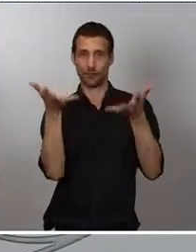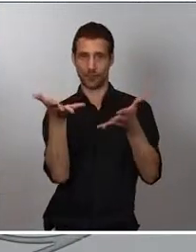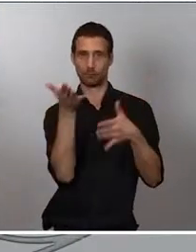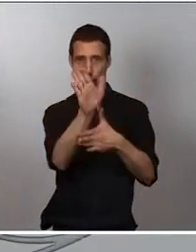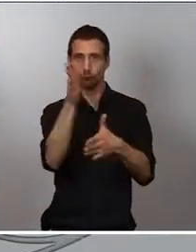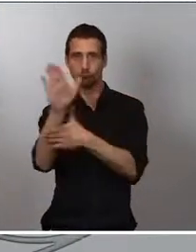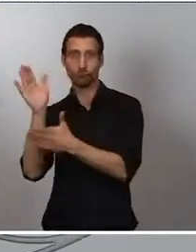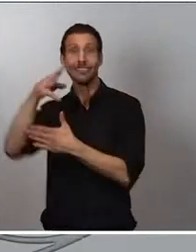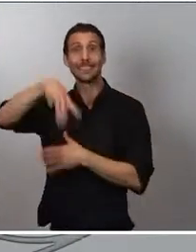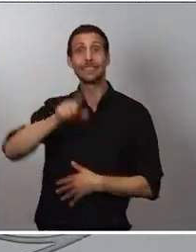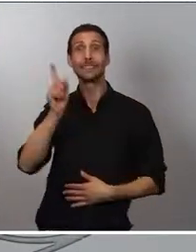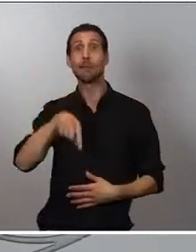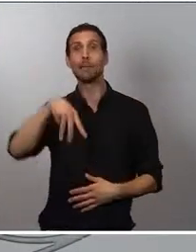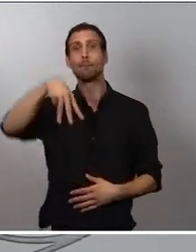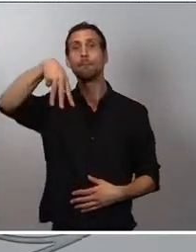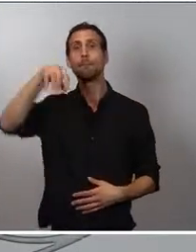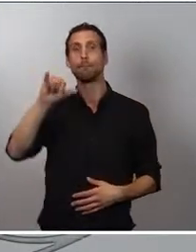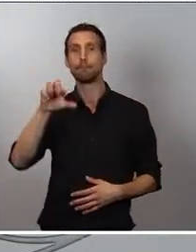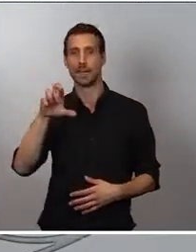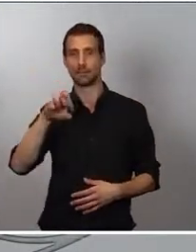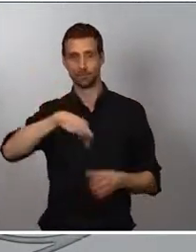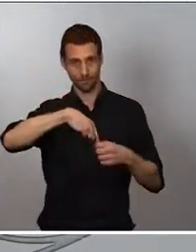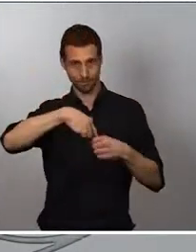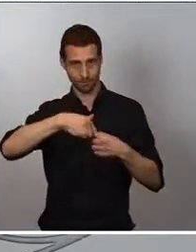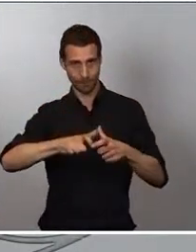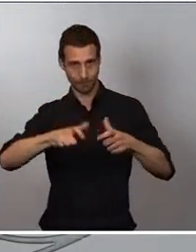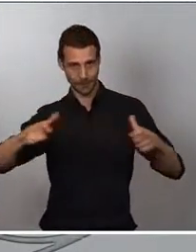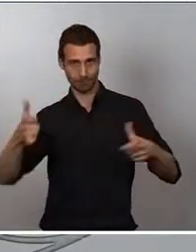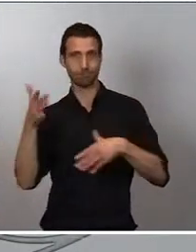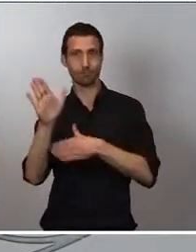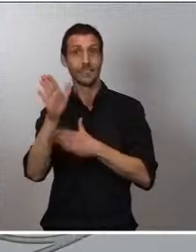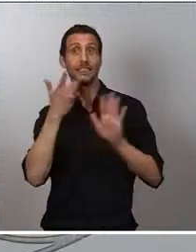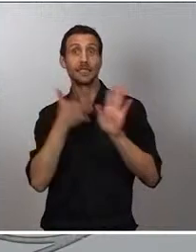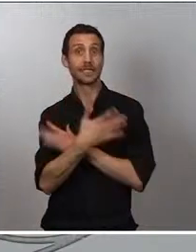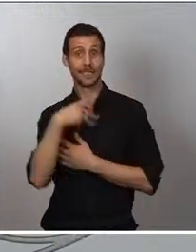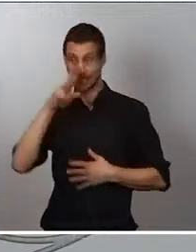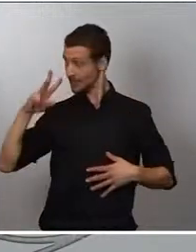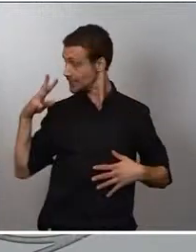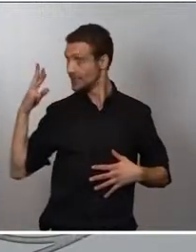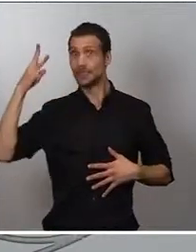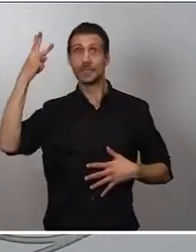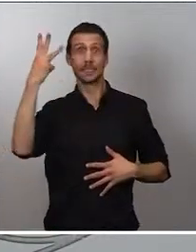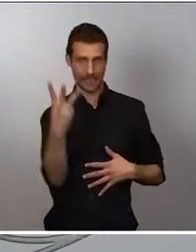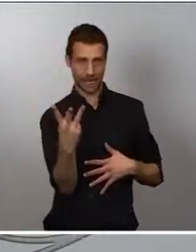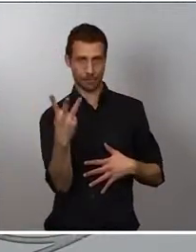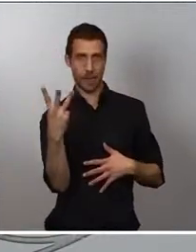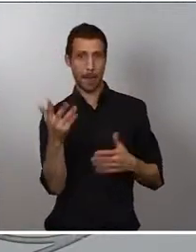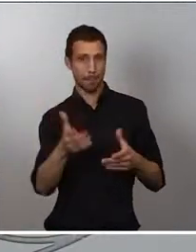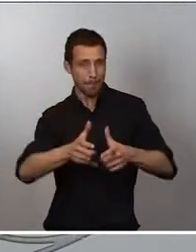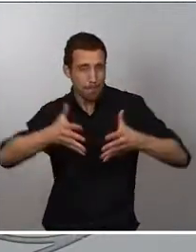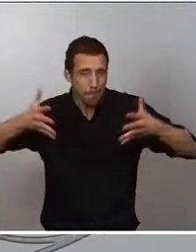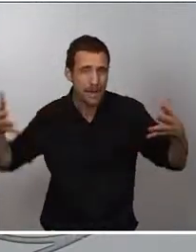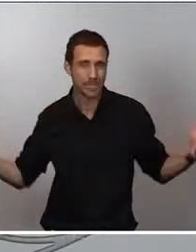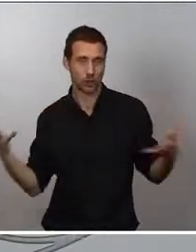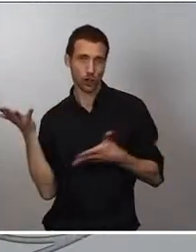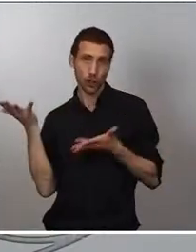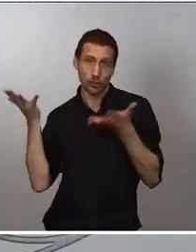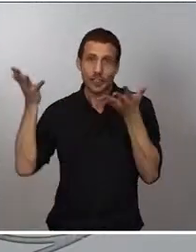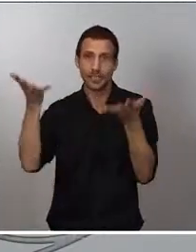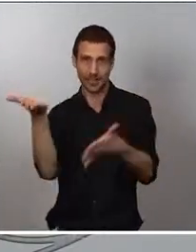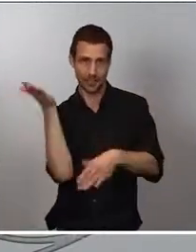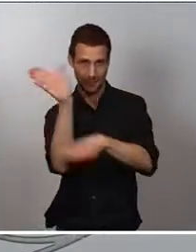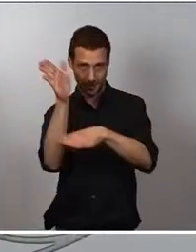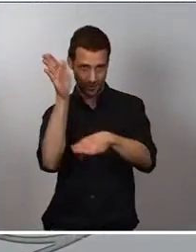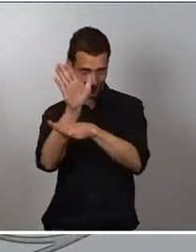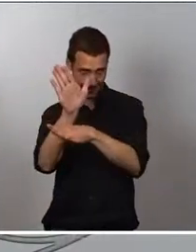Se trata por tercer año consecutivo de la mayor oferta realizada en nuestro país. Concretamente se ofertaron 10